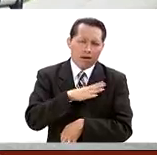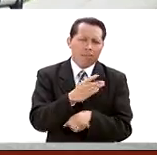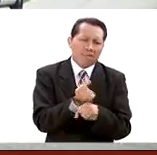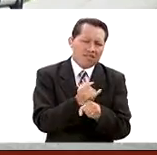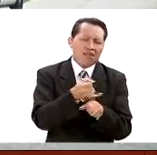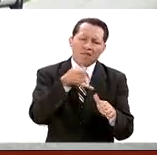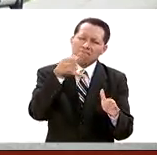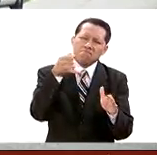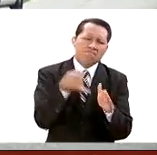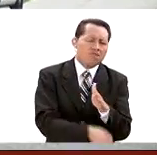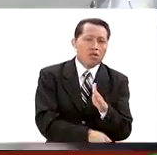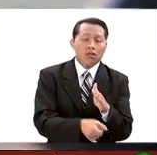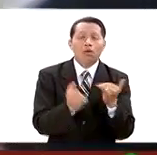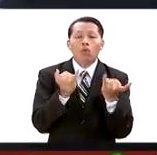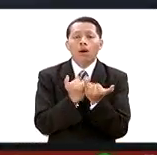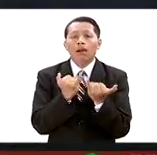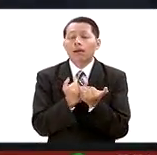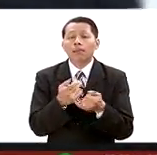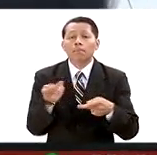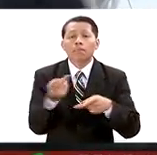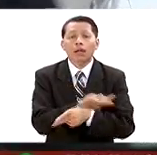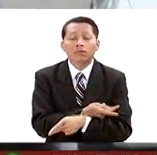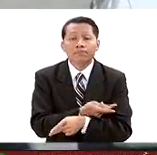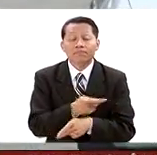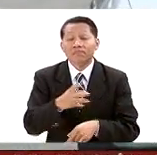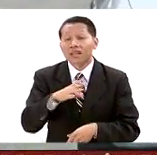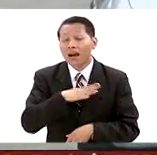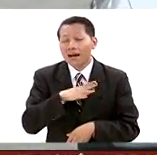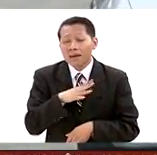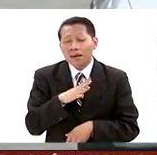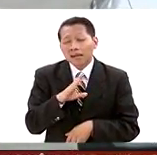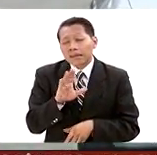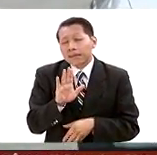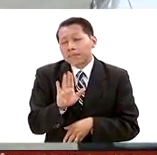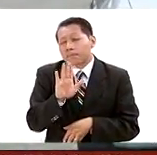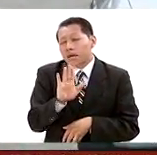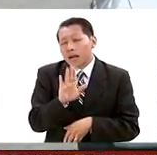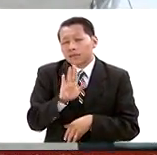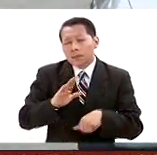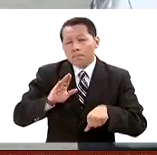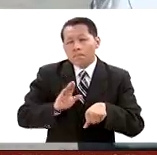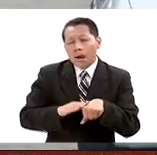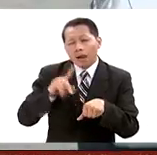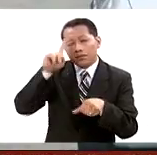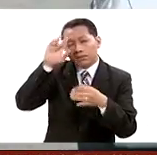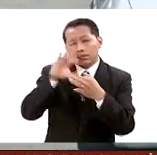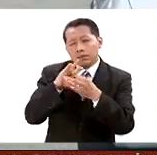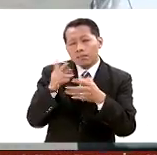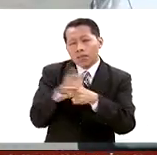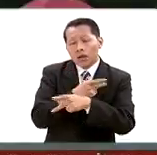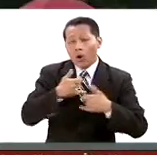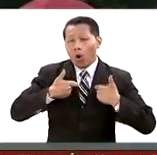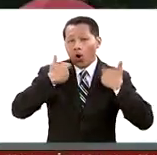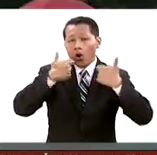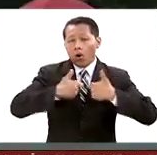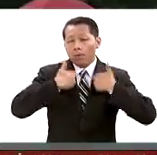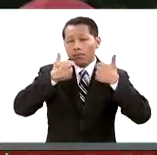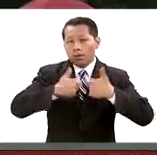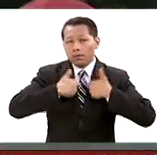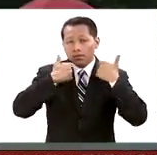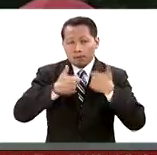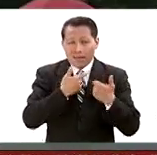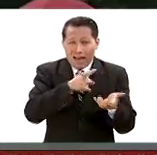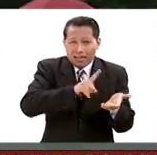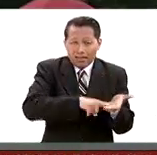profundamente, y por lo tanto la opción parece hasta el momento más lógica que este joven, y por su propia